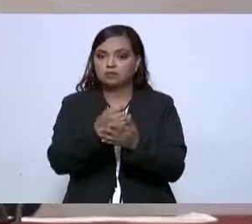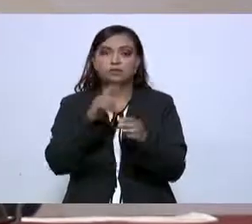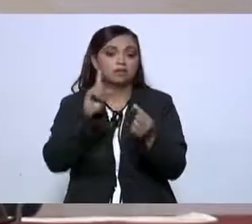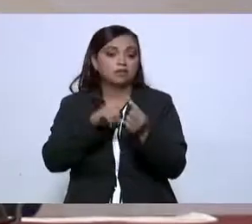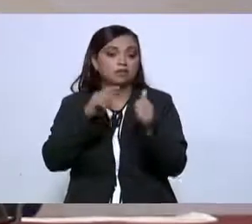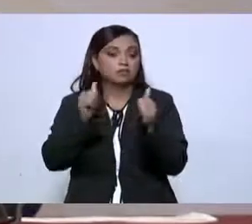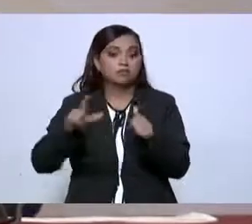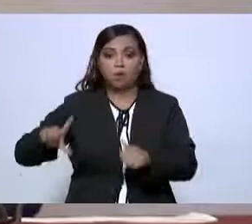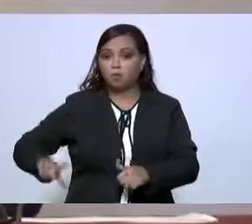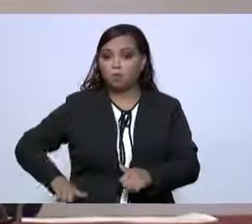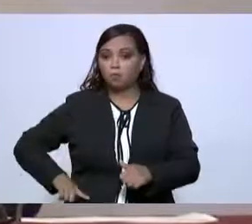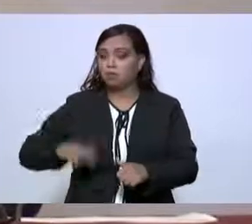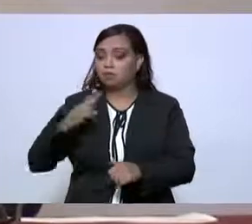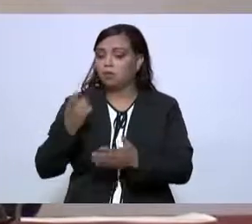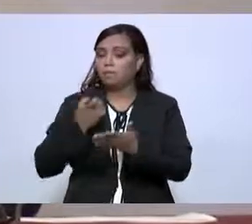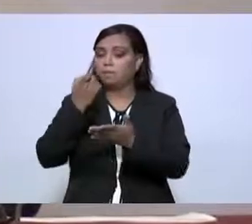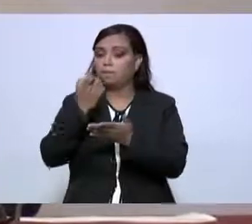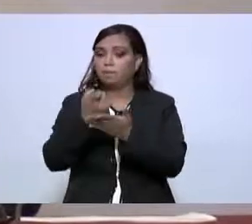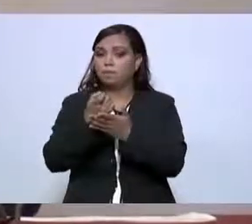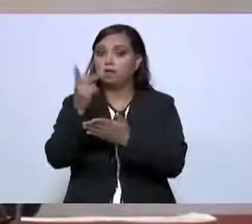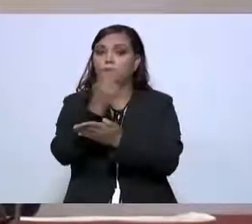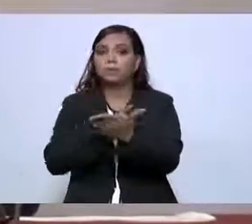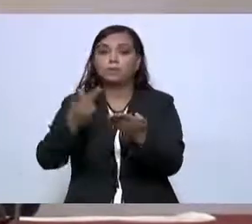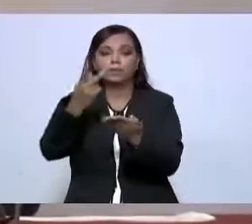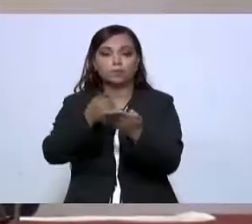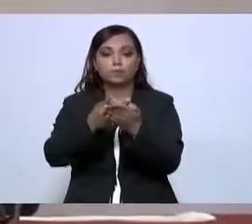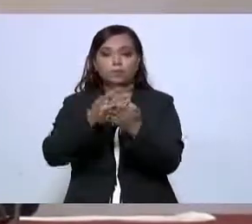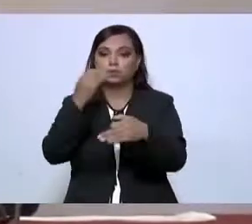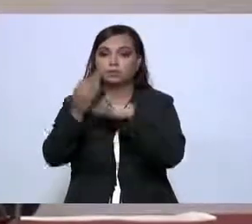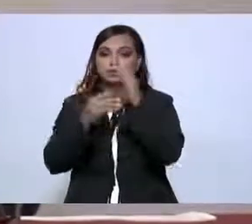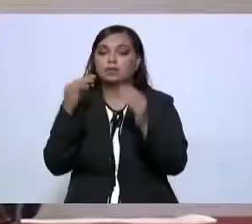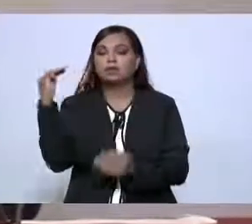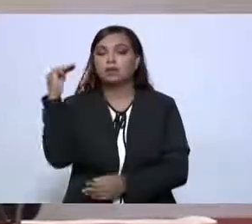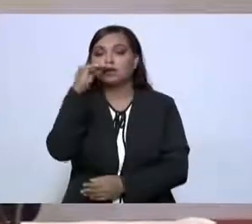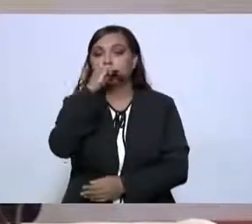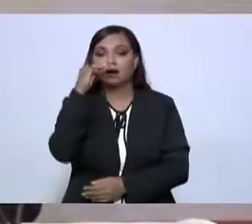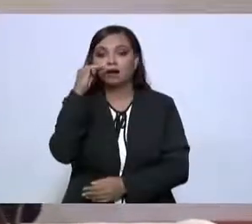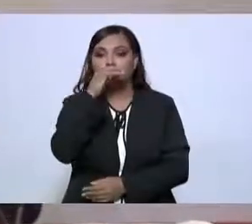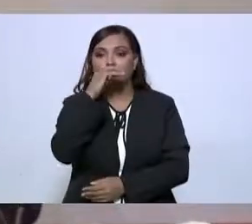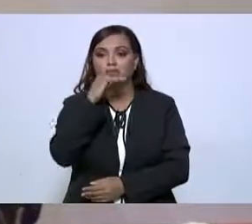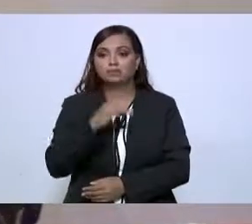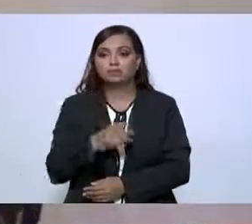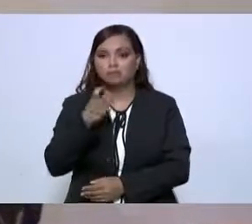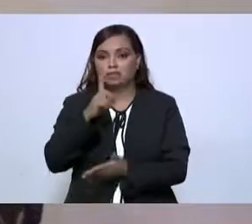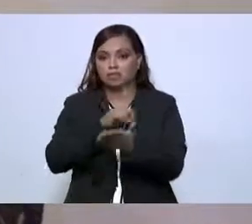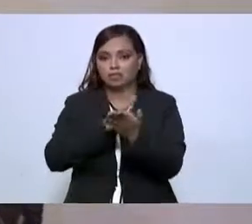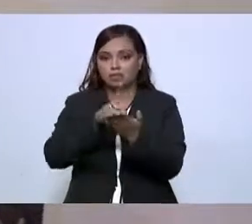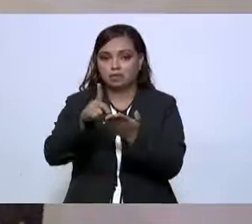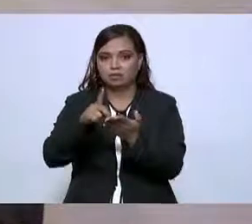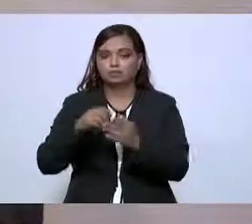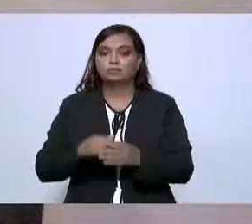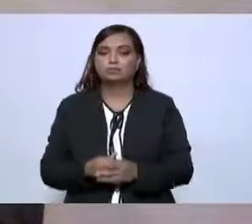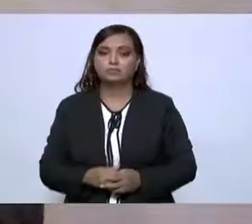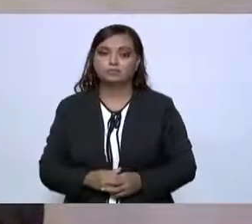programas y garantizarse estos derechos.